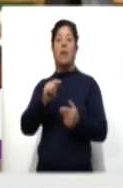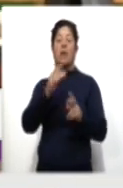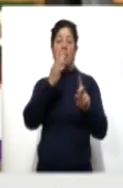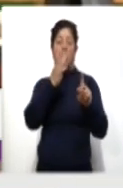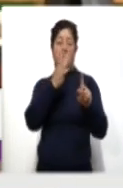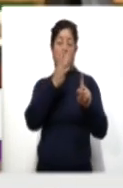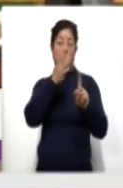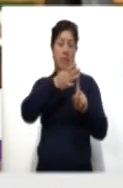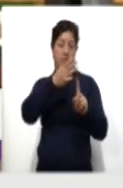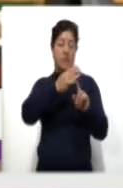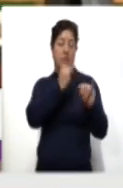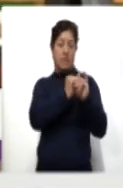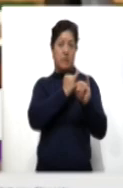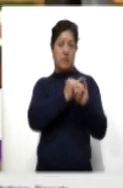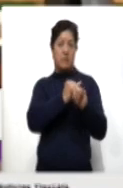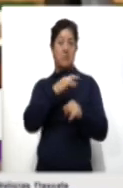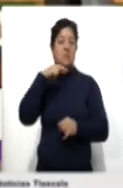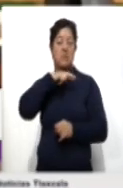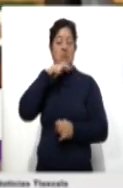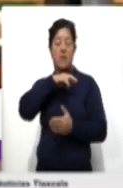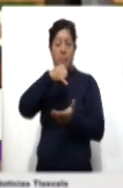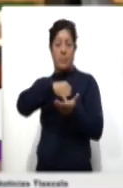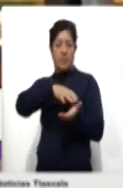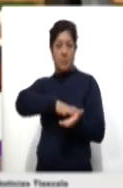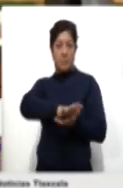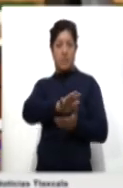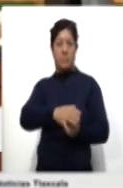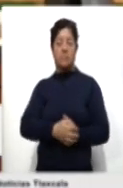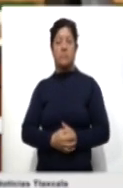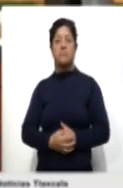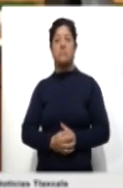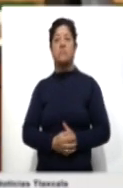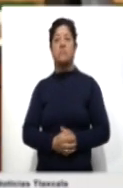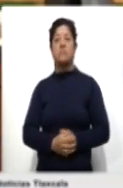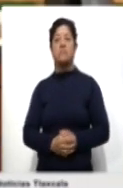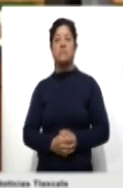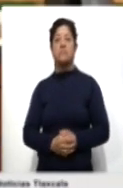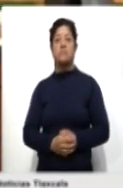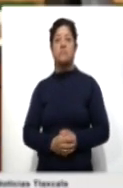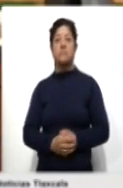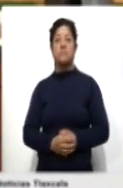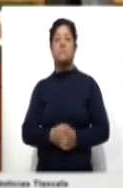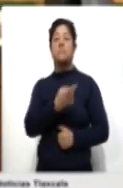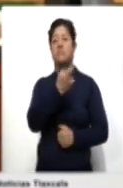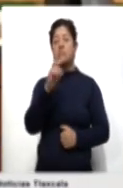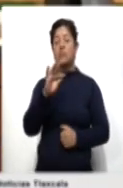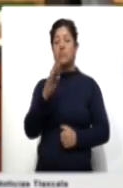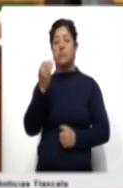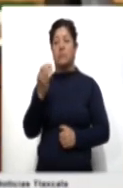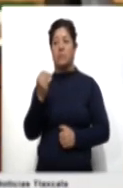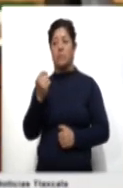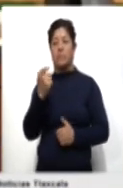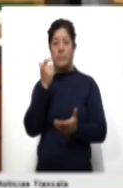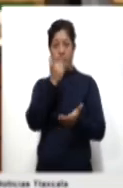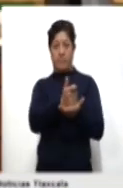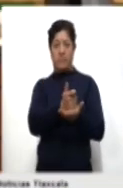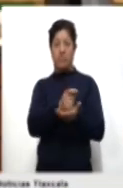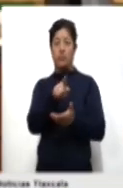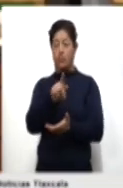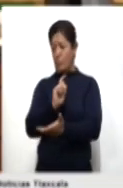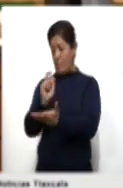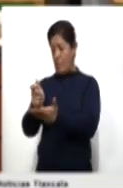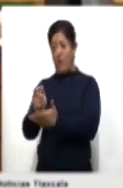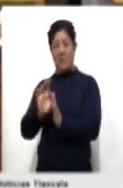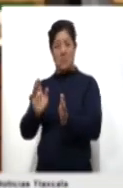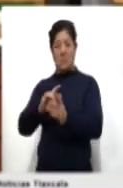inmediato ahí se descarga. Ahí es, obviamente, tiene su costo de 149 pesos y